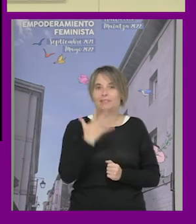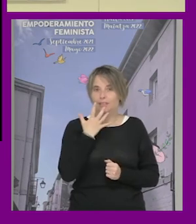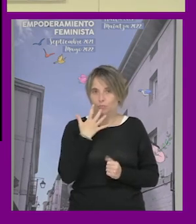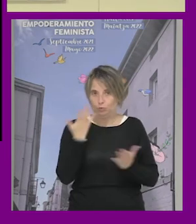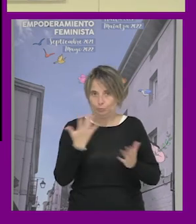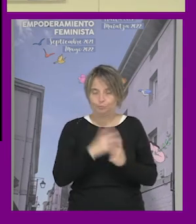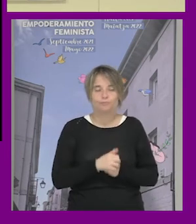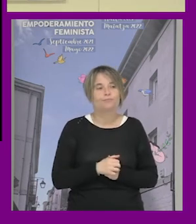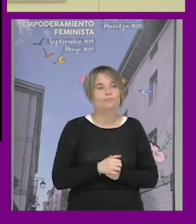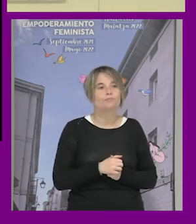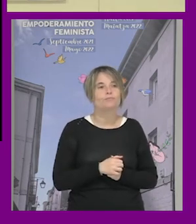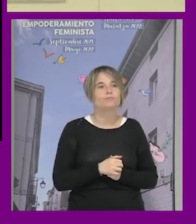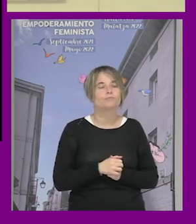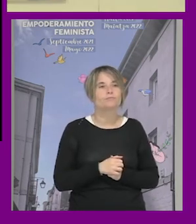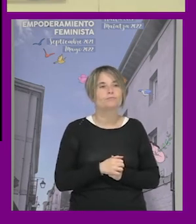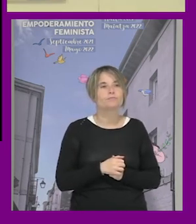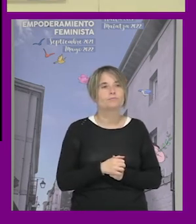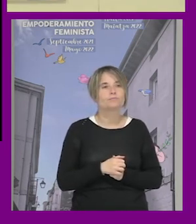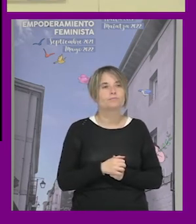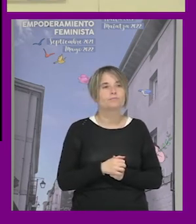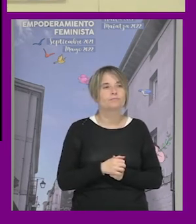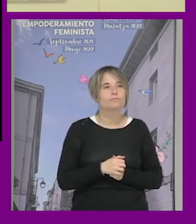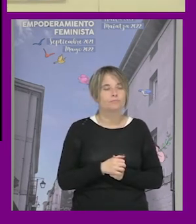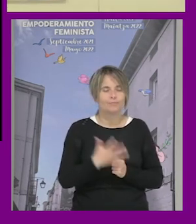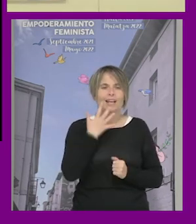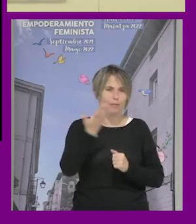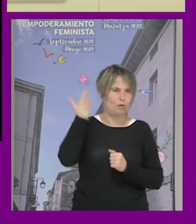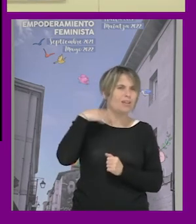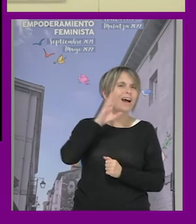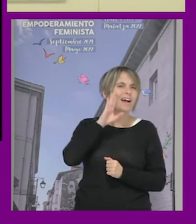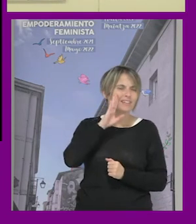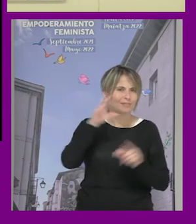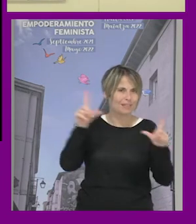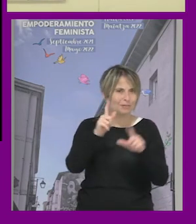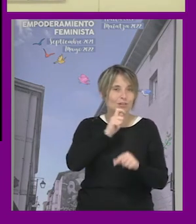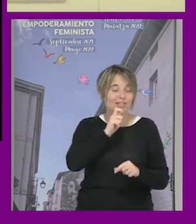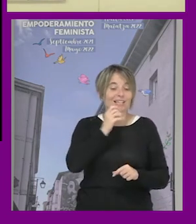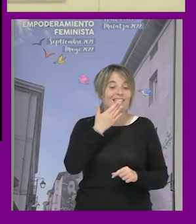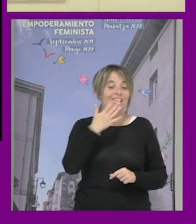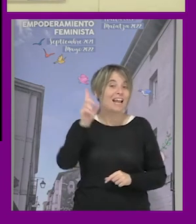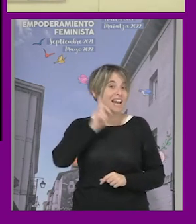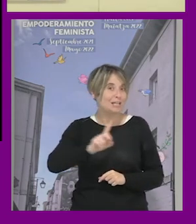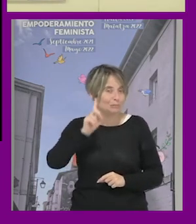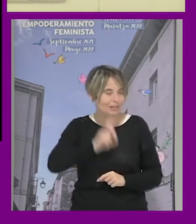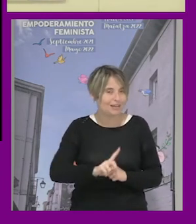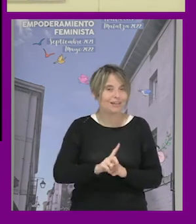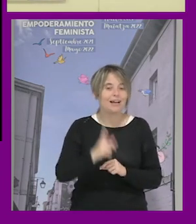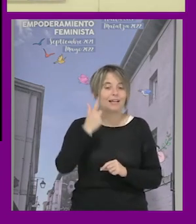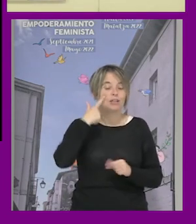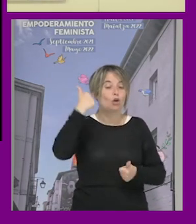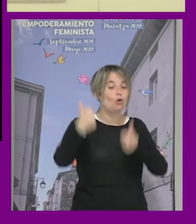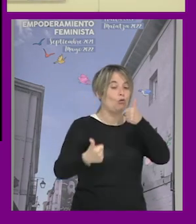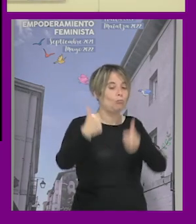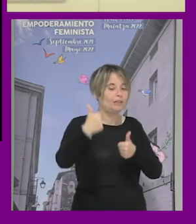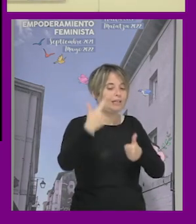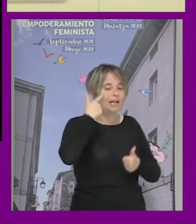ejemplo vale primero retomo el ejemplo anterior en caso de que cis lesbianas aparte de que la lógica de competir para ver